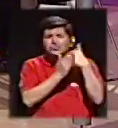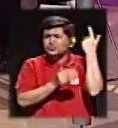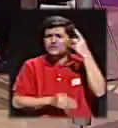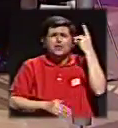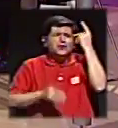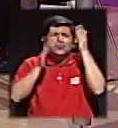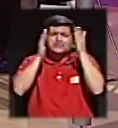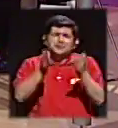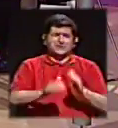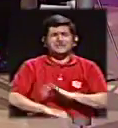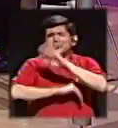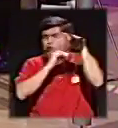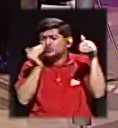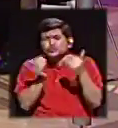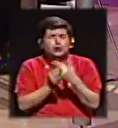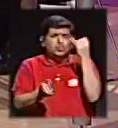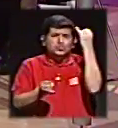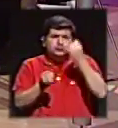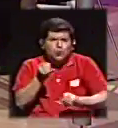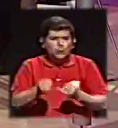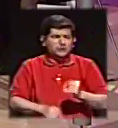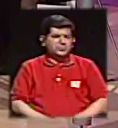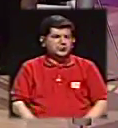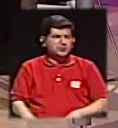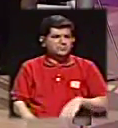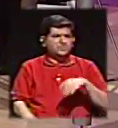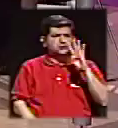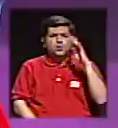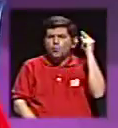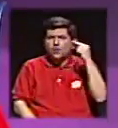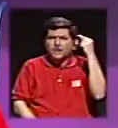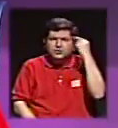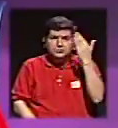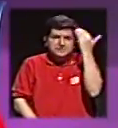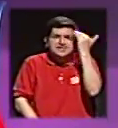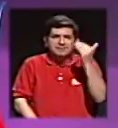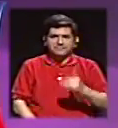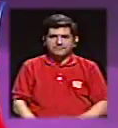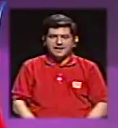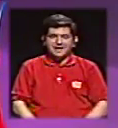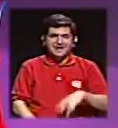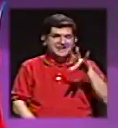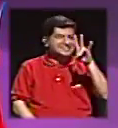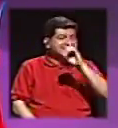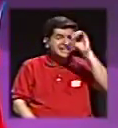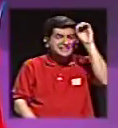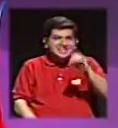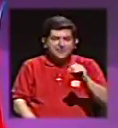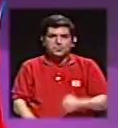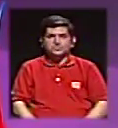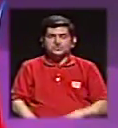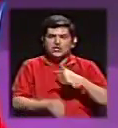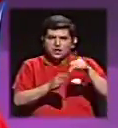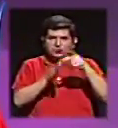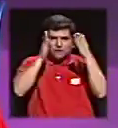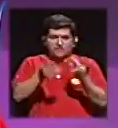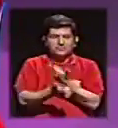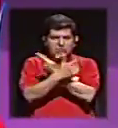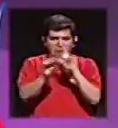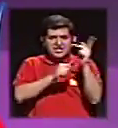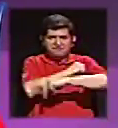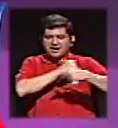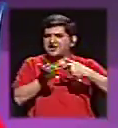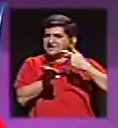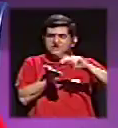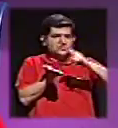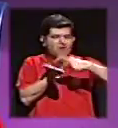políticos, vean, todos los políticos en los últimos cuatro administraciones saben que el 70% de los profesionales liberales en este